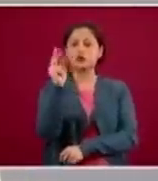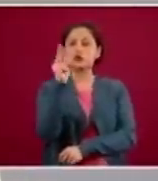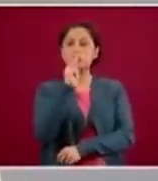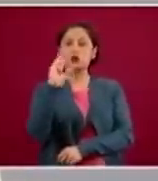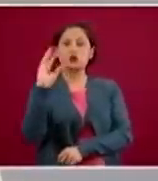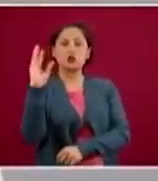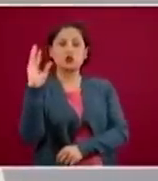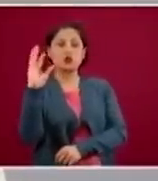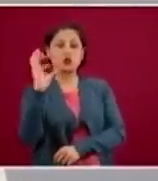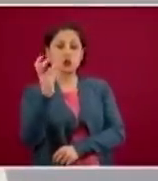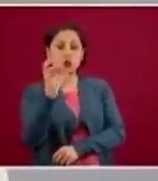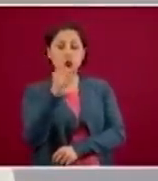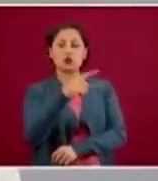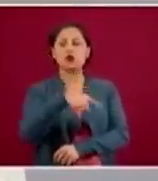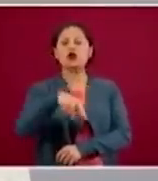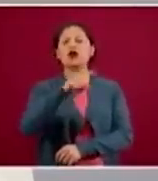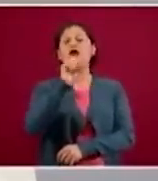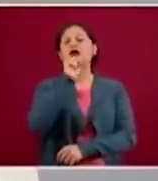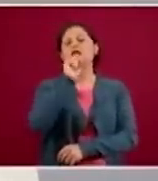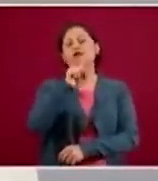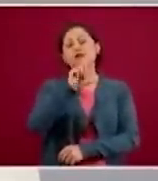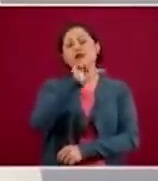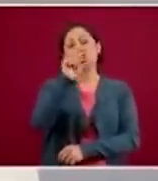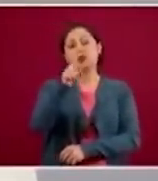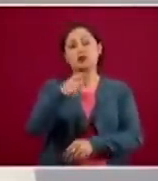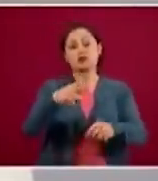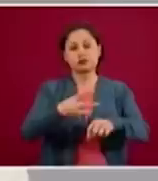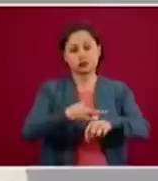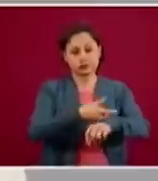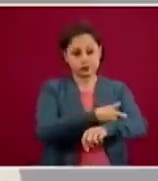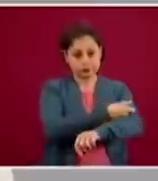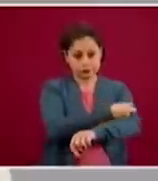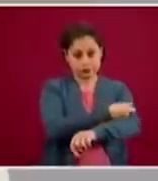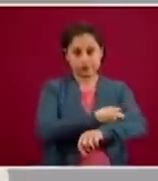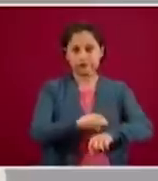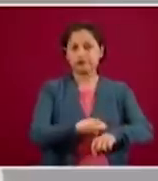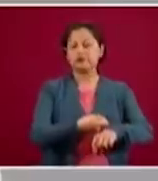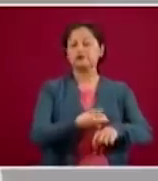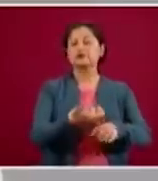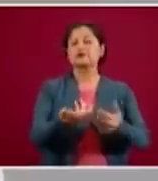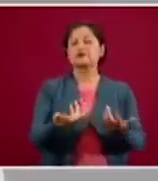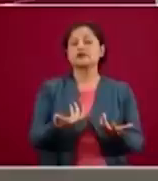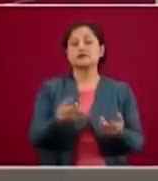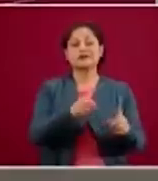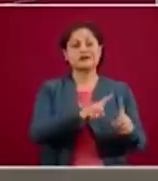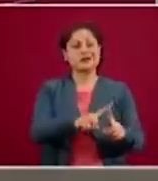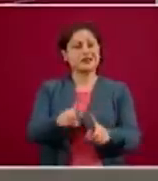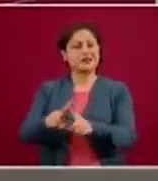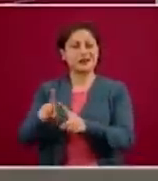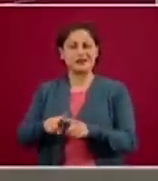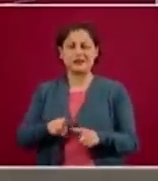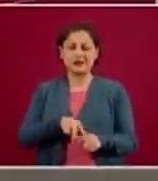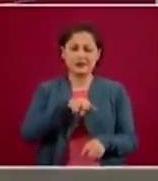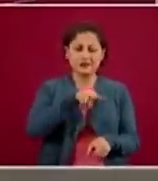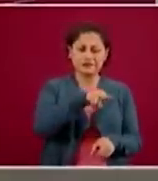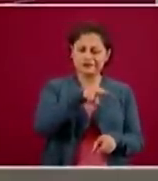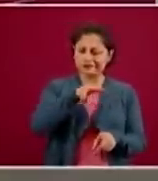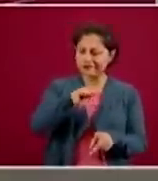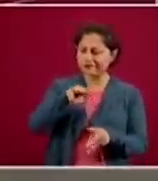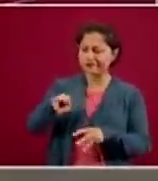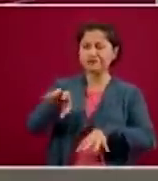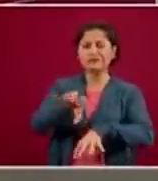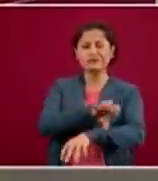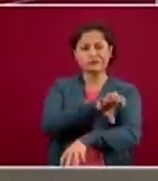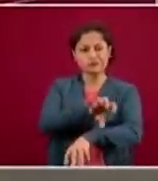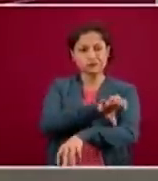soluciones intravenosas y esto podría requerir 10, 15 enchufes. Y además el